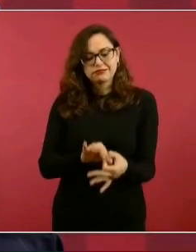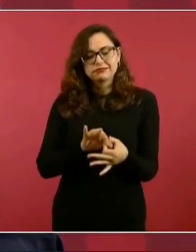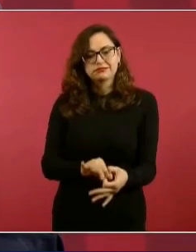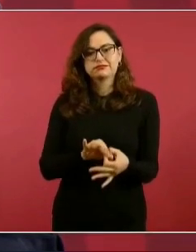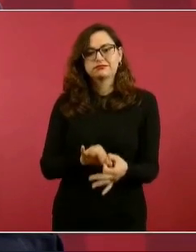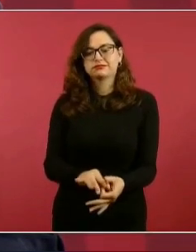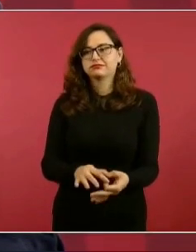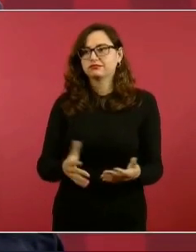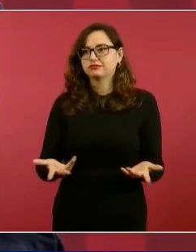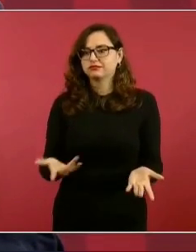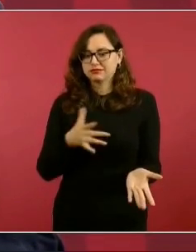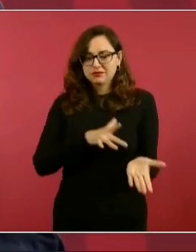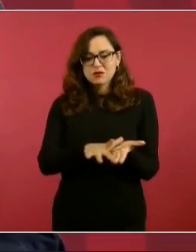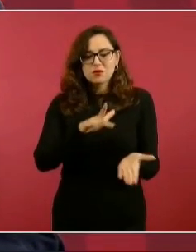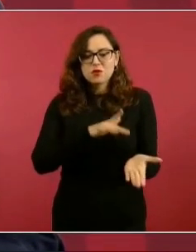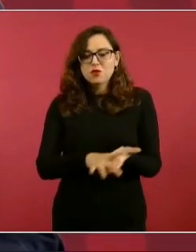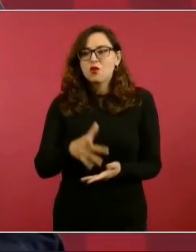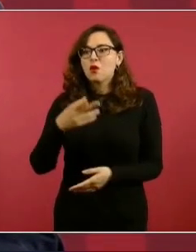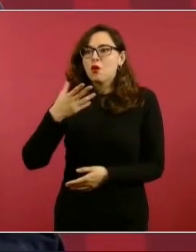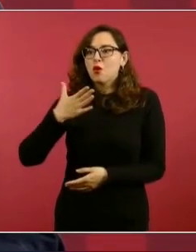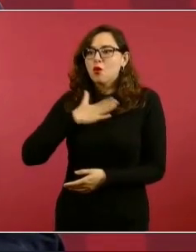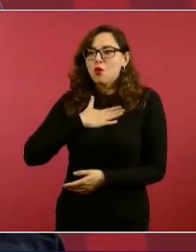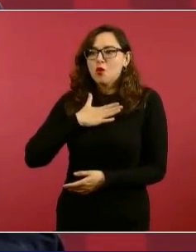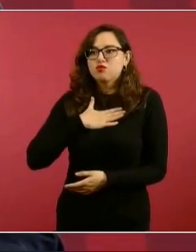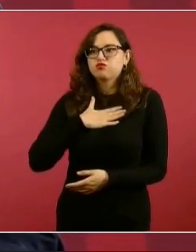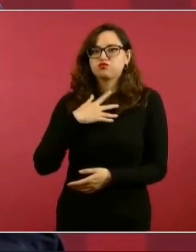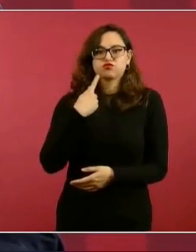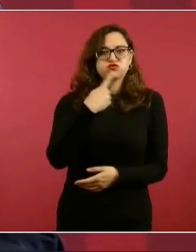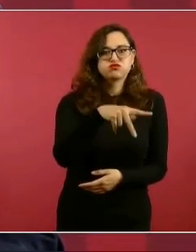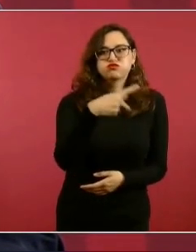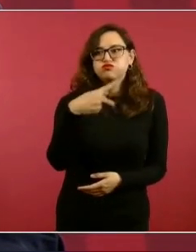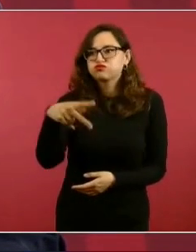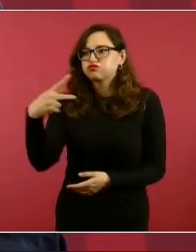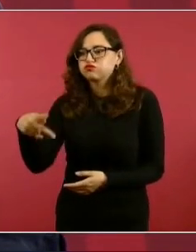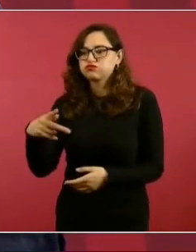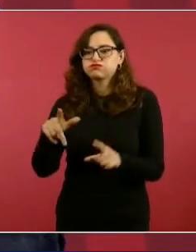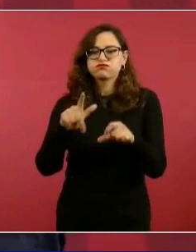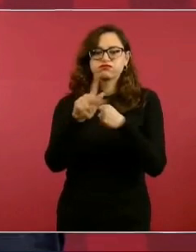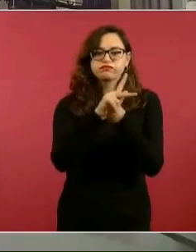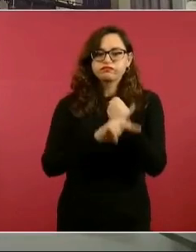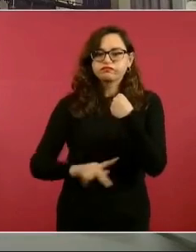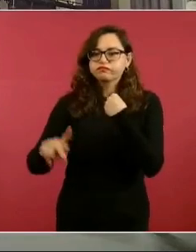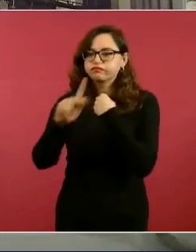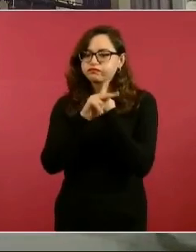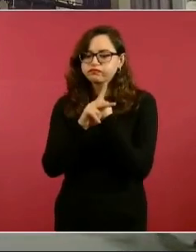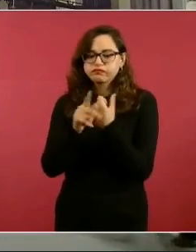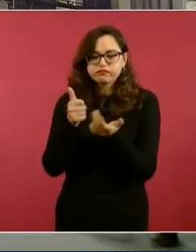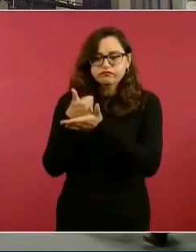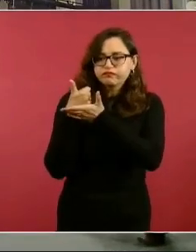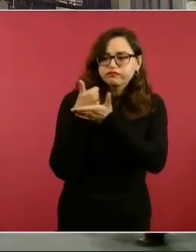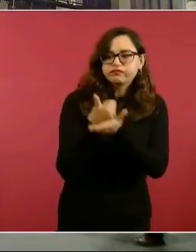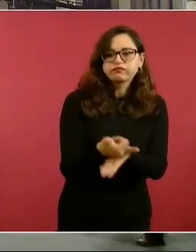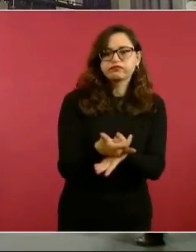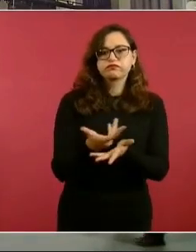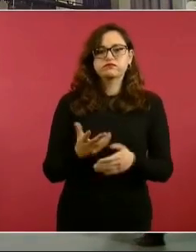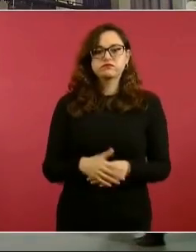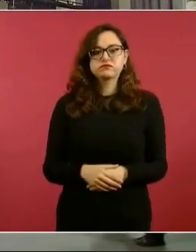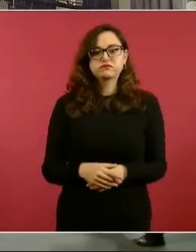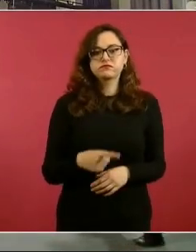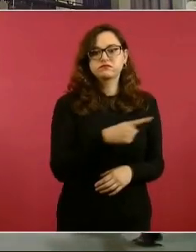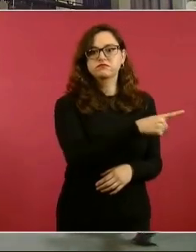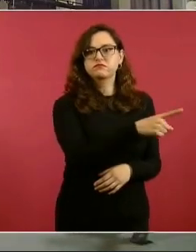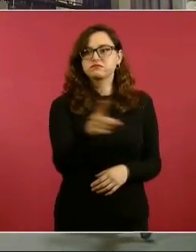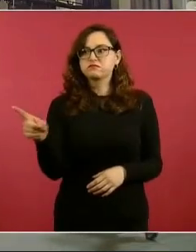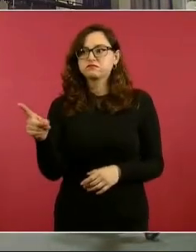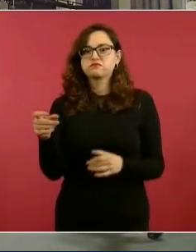a nuestro país y todos, todos, todos, todos empezaron a